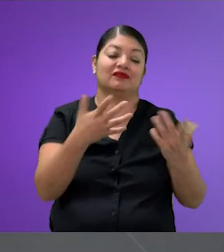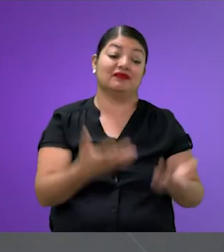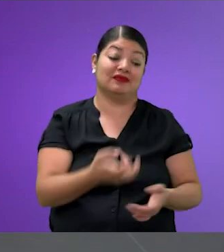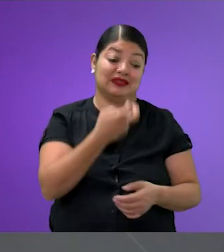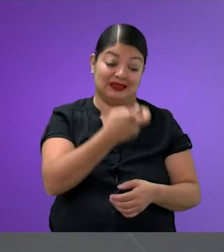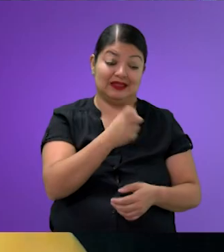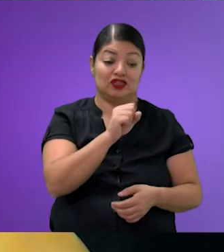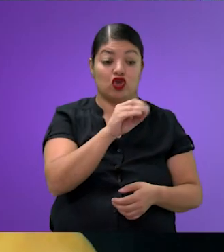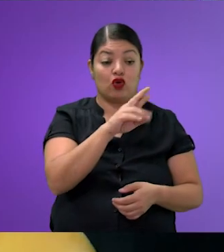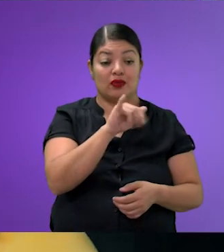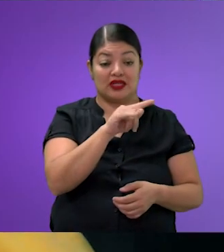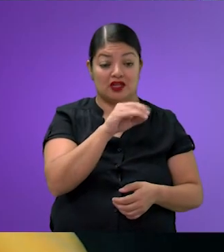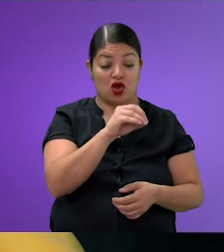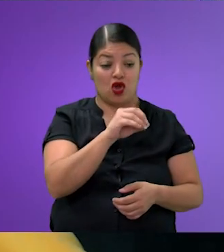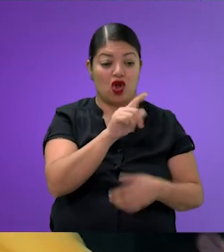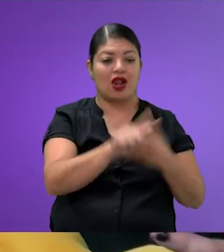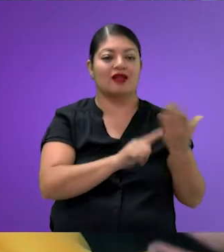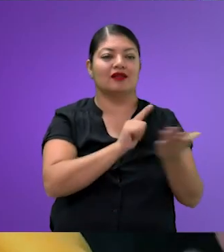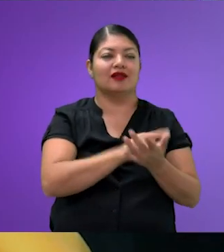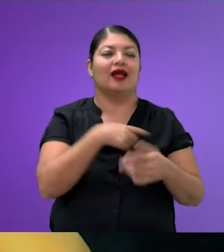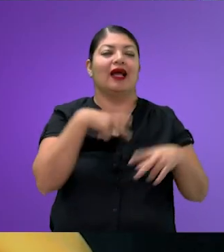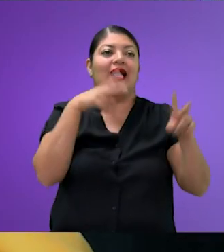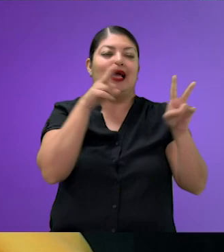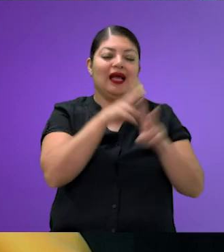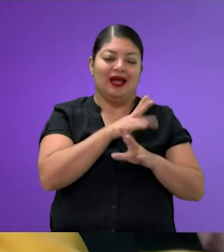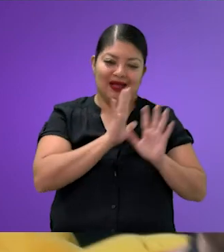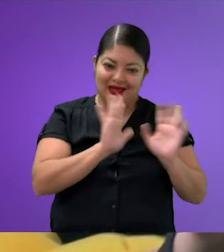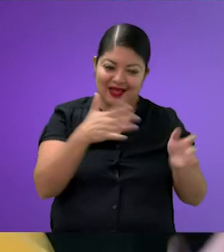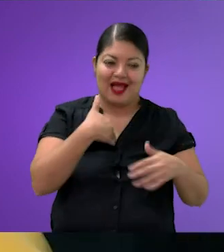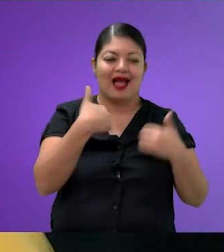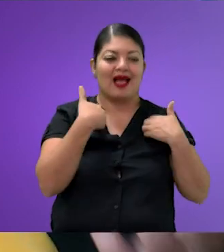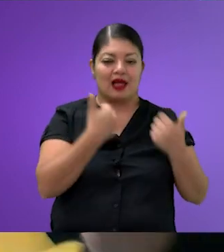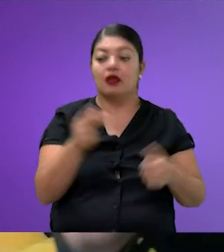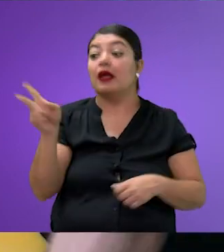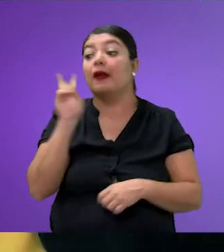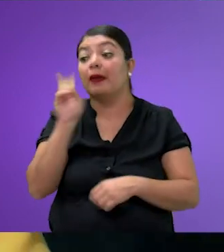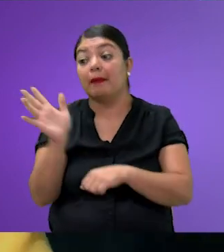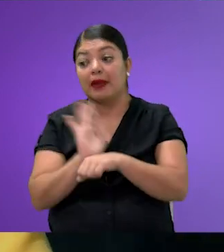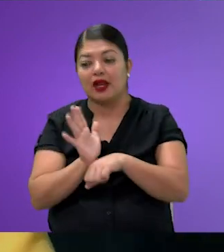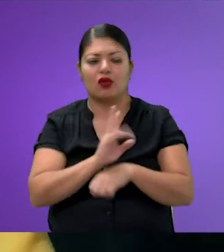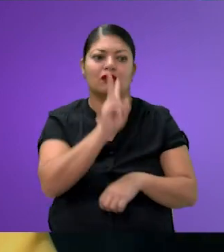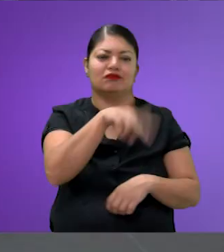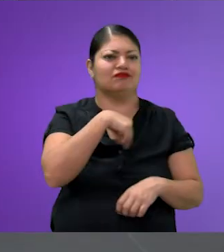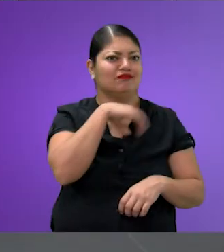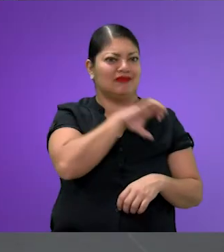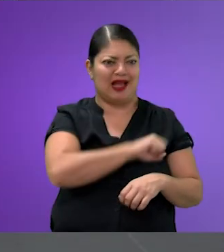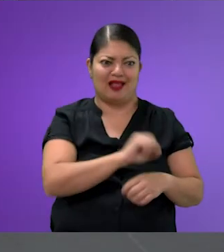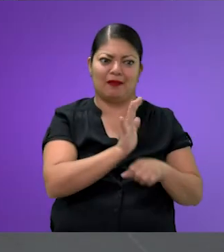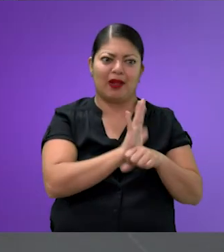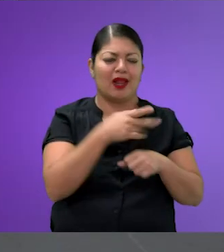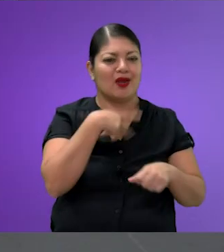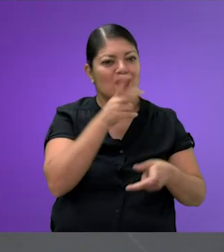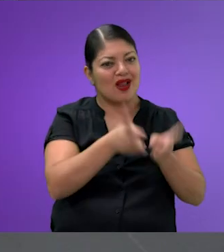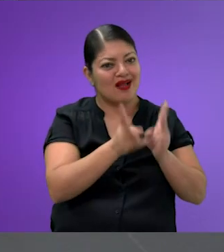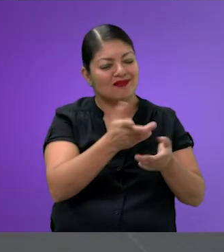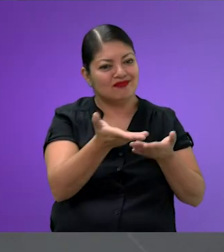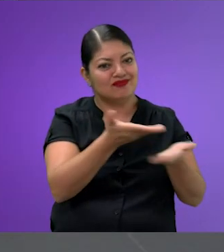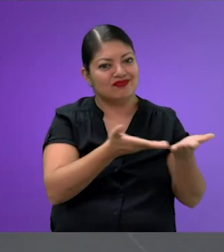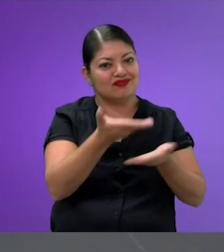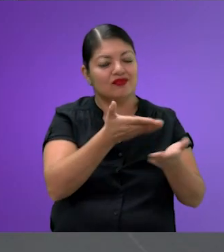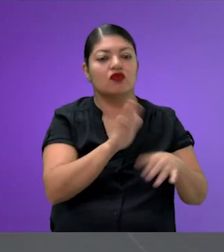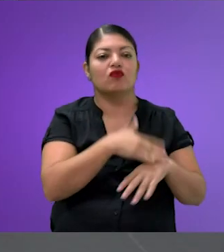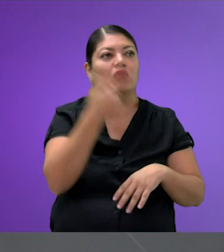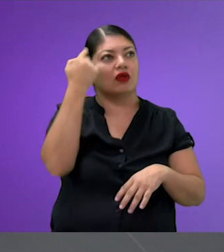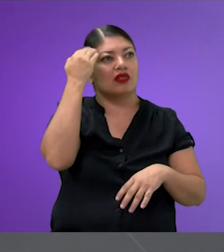este sorbito legislativo. Ay, ya puede respirar, ya sé un poquito más. Vean las películas. agradó hablar de esas películas, porque ya hace tiempo que las vimos, y